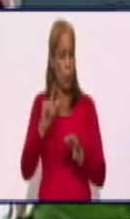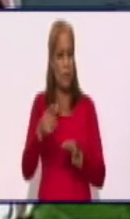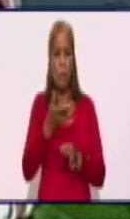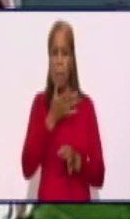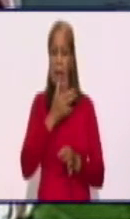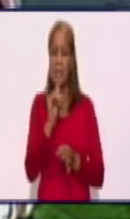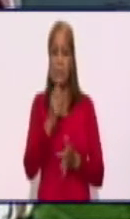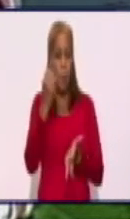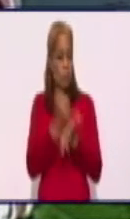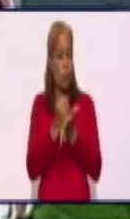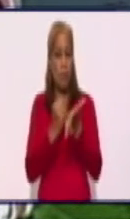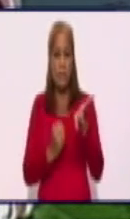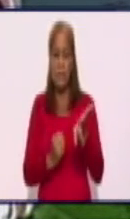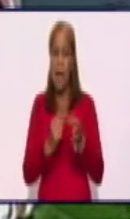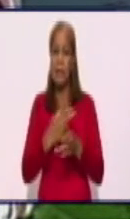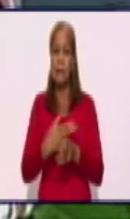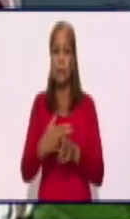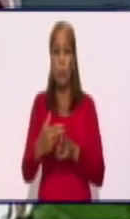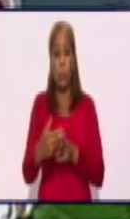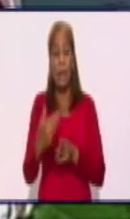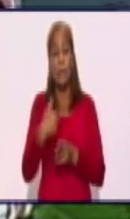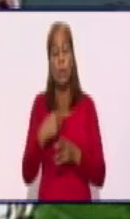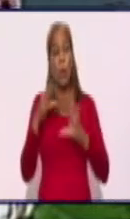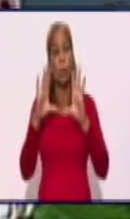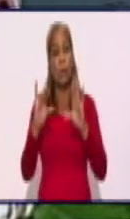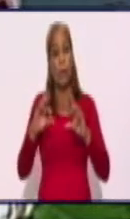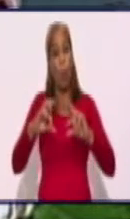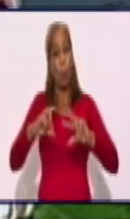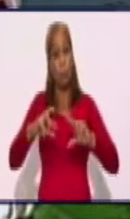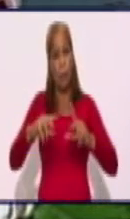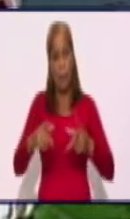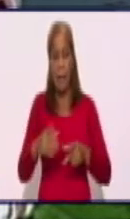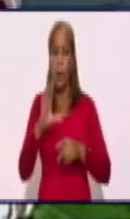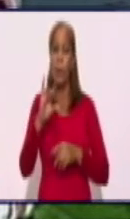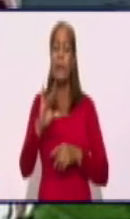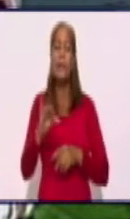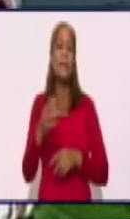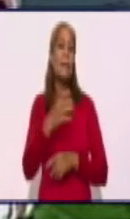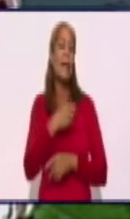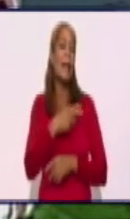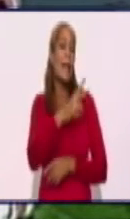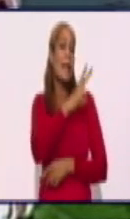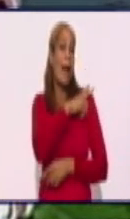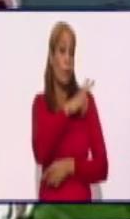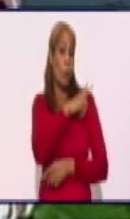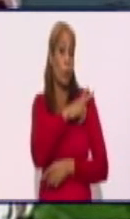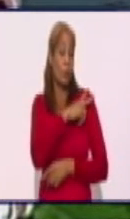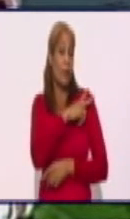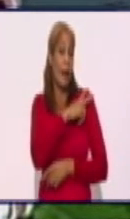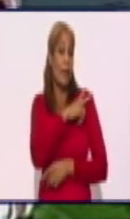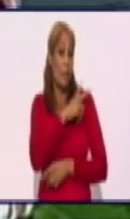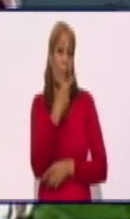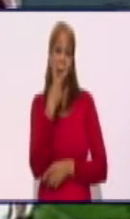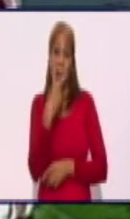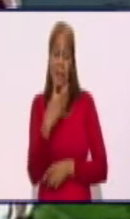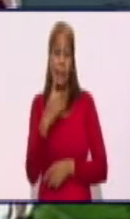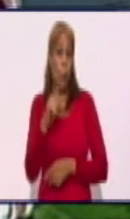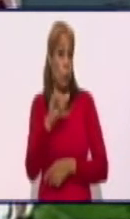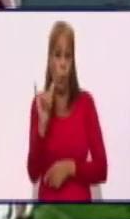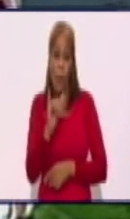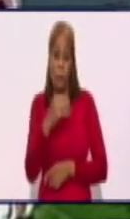Y yo ratifico lo que dice la doctora, la doctora con mucha más propiedad porque tiene el conocimiento científico,